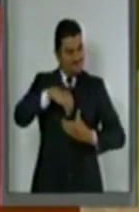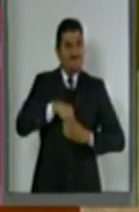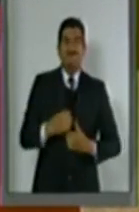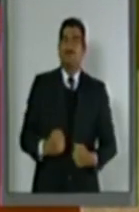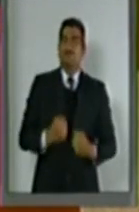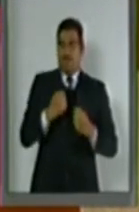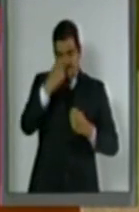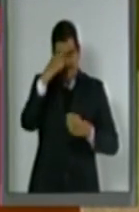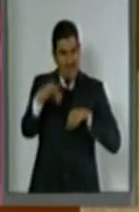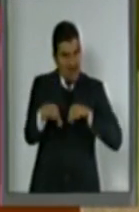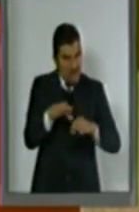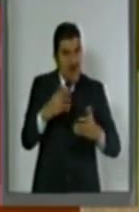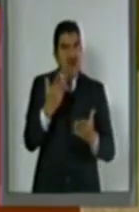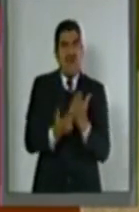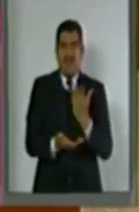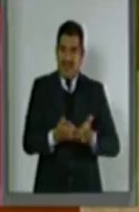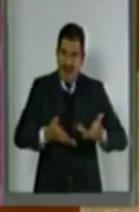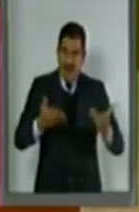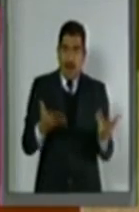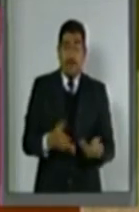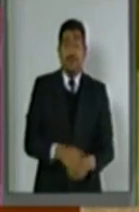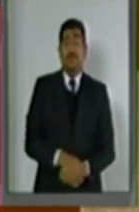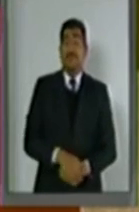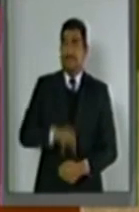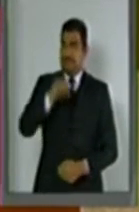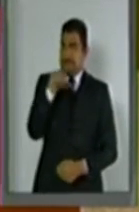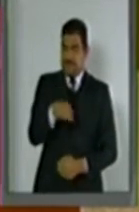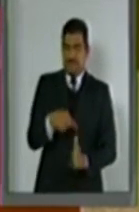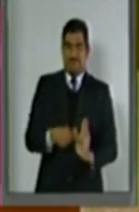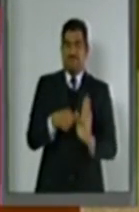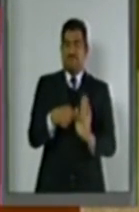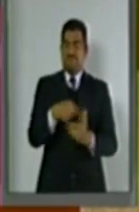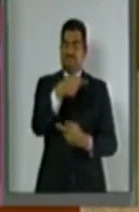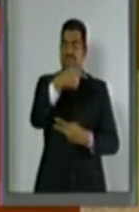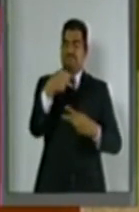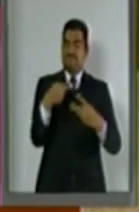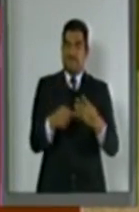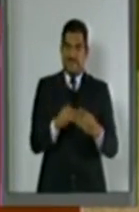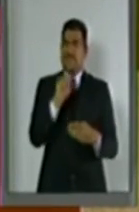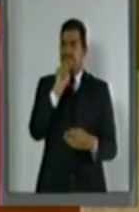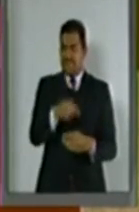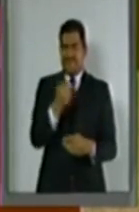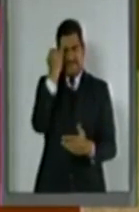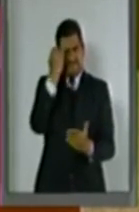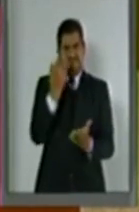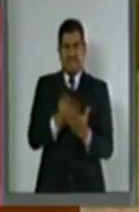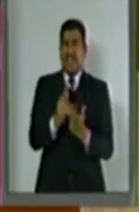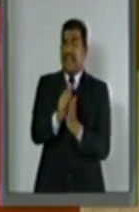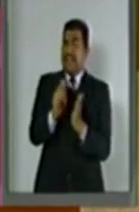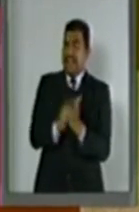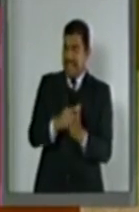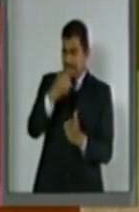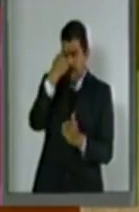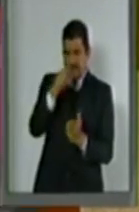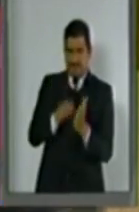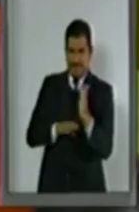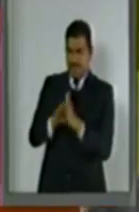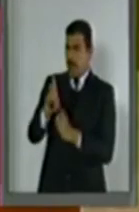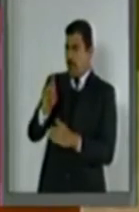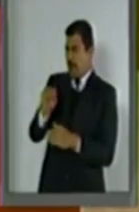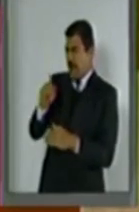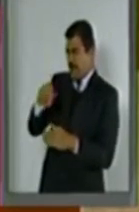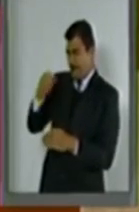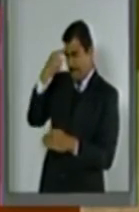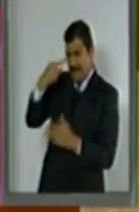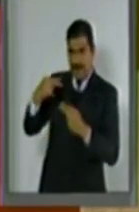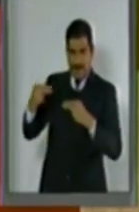través del emprendimiento. En razón de todo esto expuesto, se propone reformar la ley para el desarrollo de la competitividad